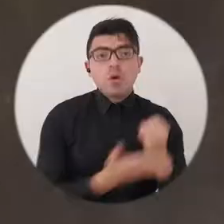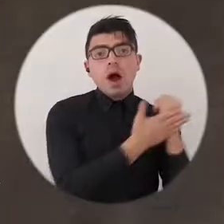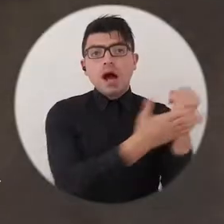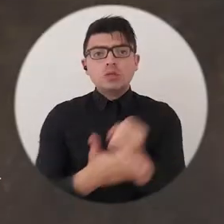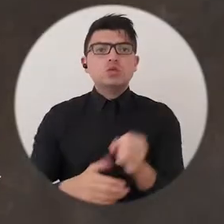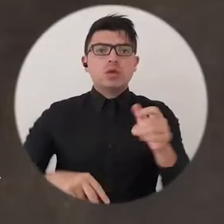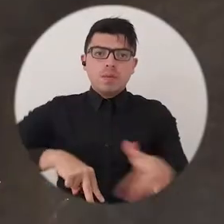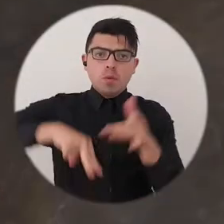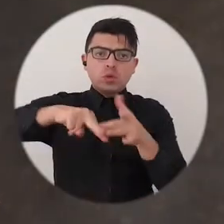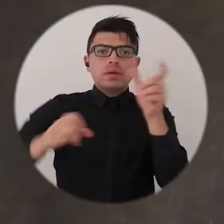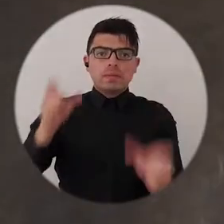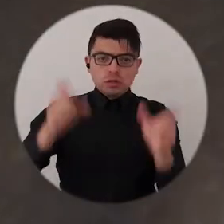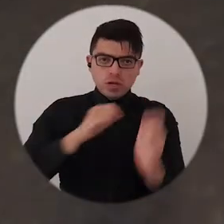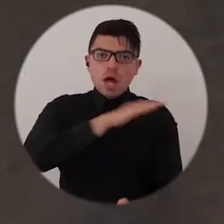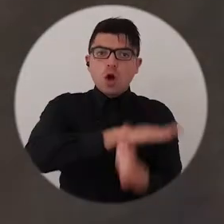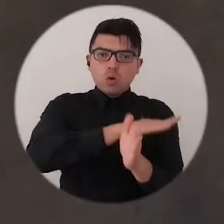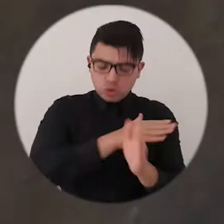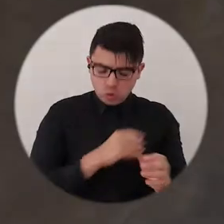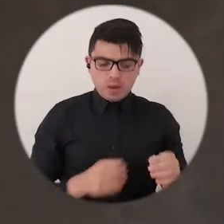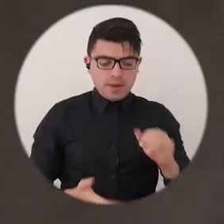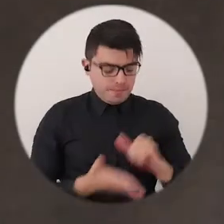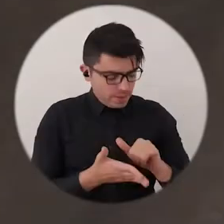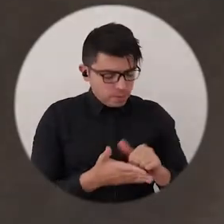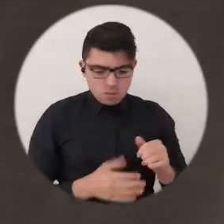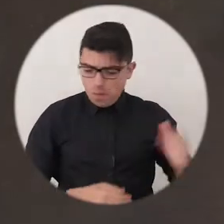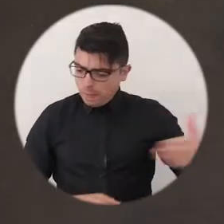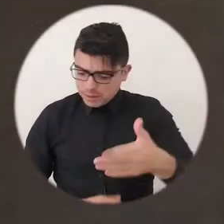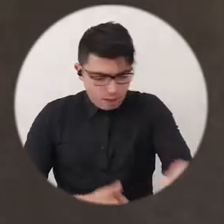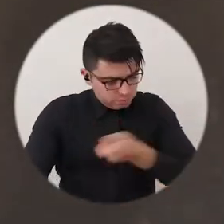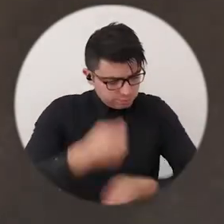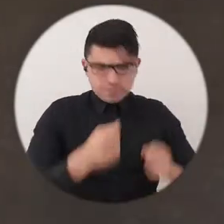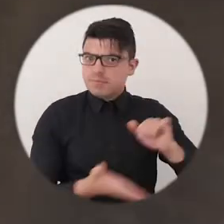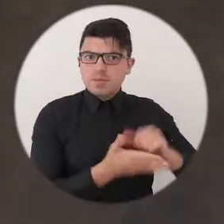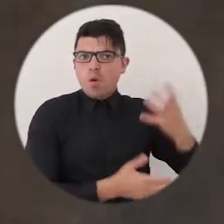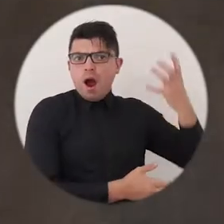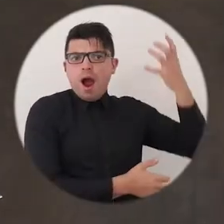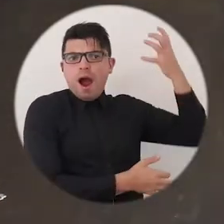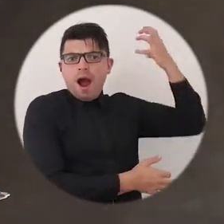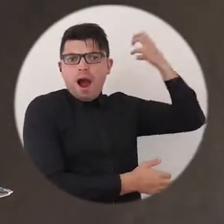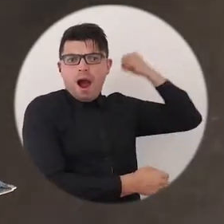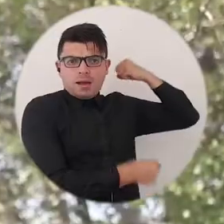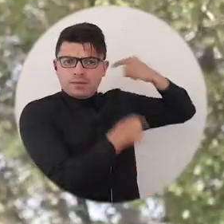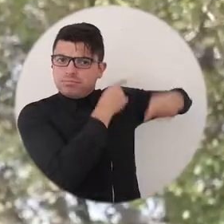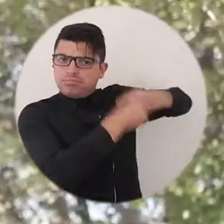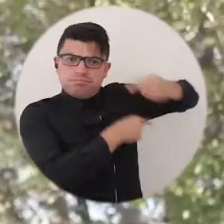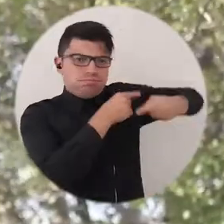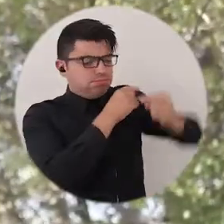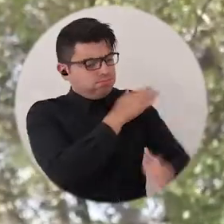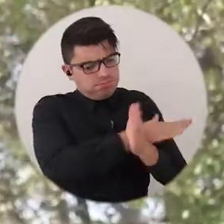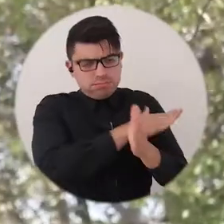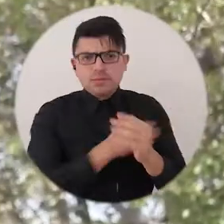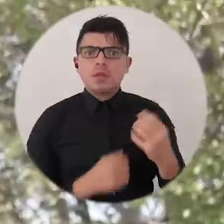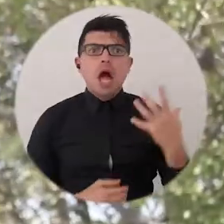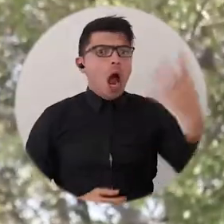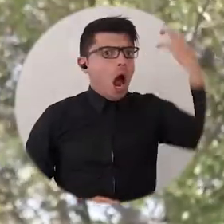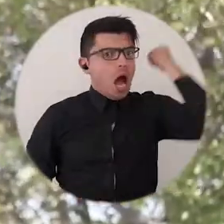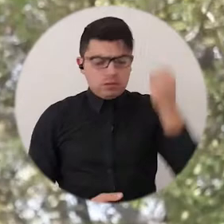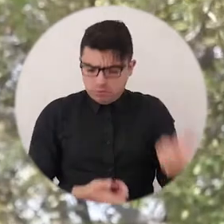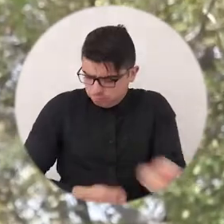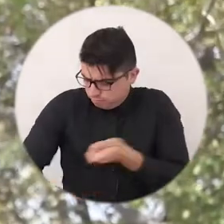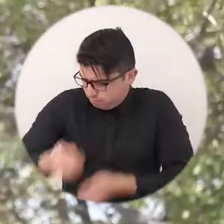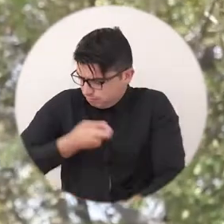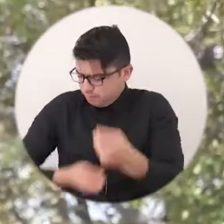pesca ancestral porque anteriormente se pescaba ahora con pura línea de manos. porque lastimosamente